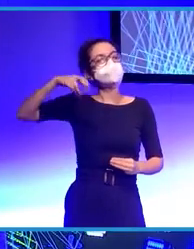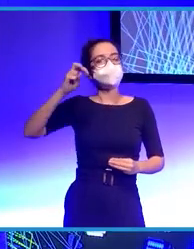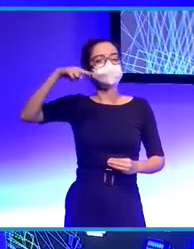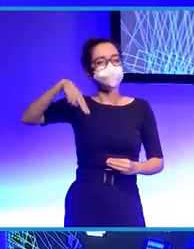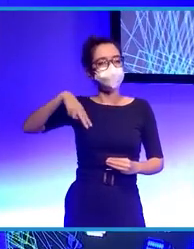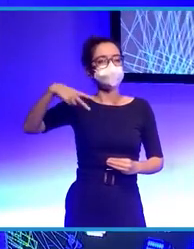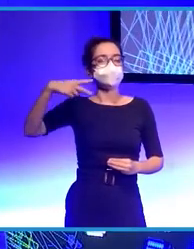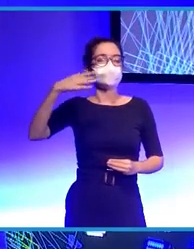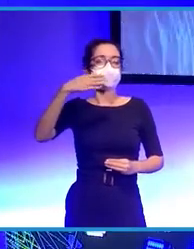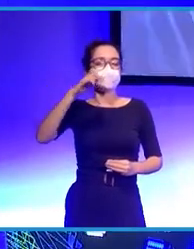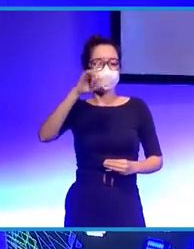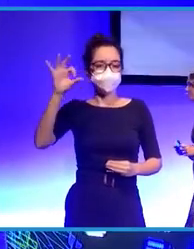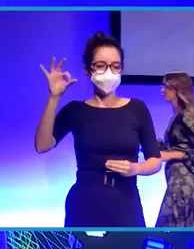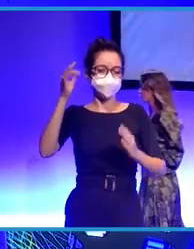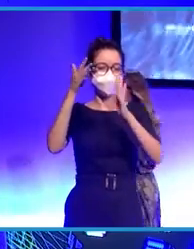Aplausos